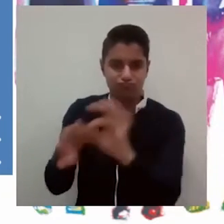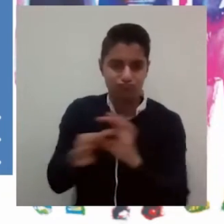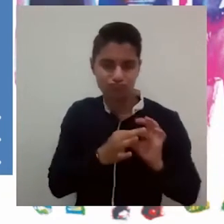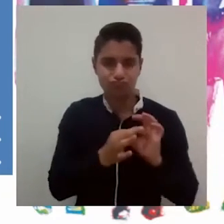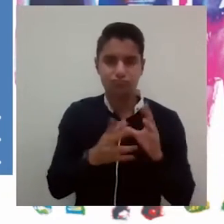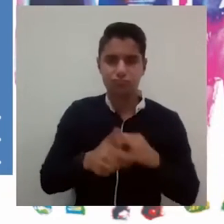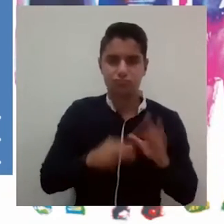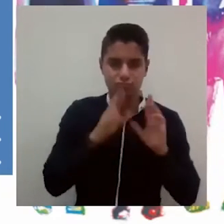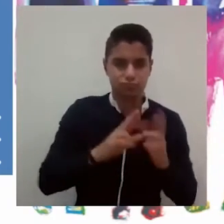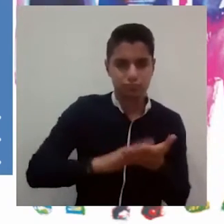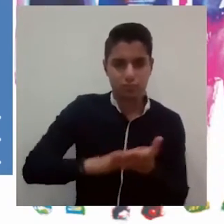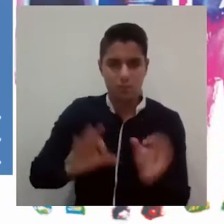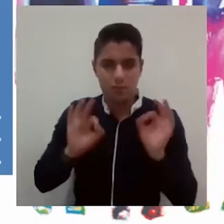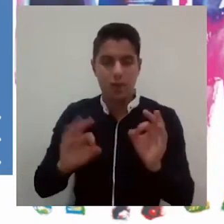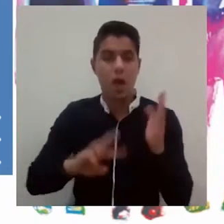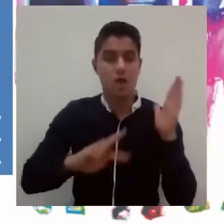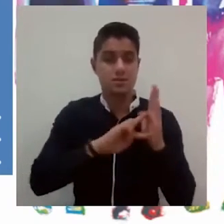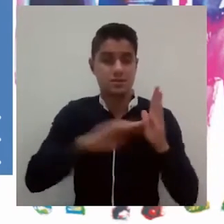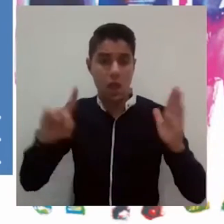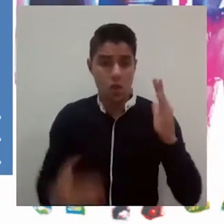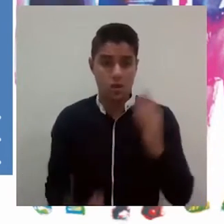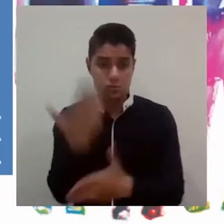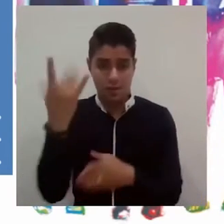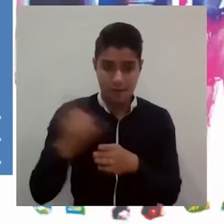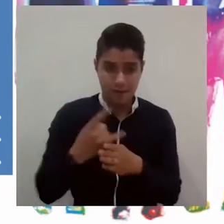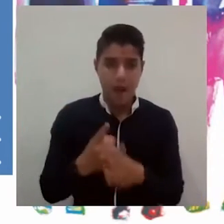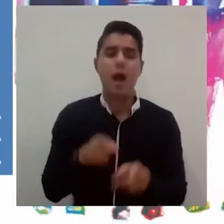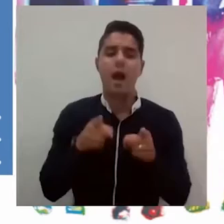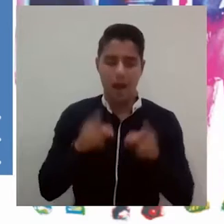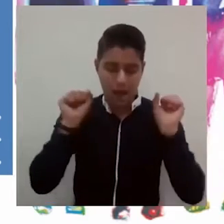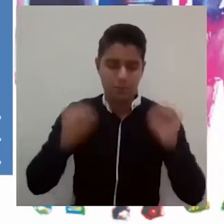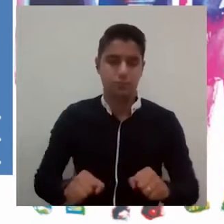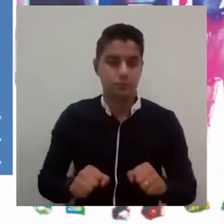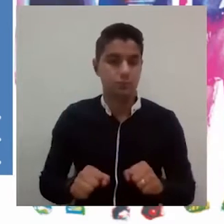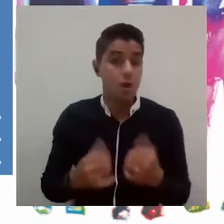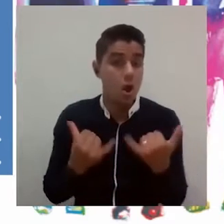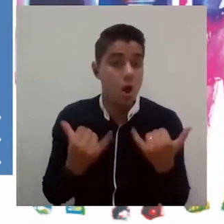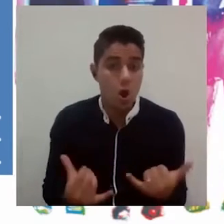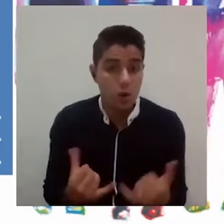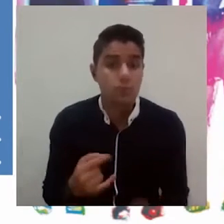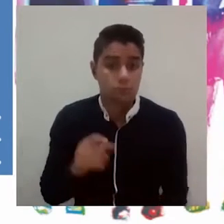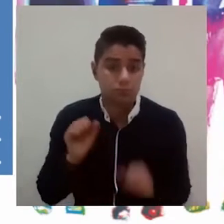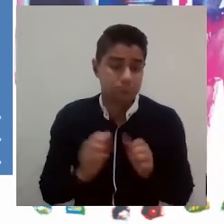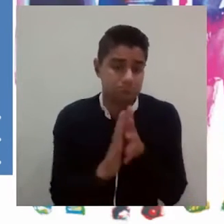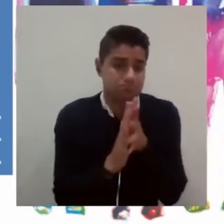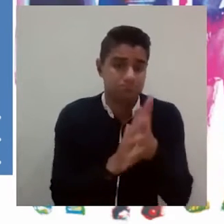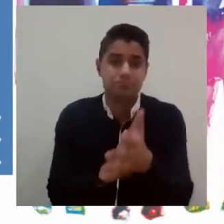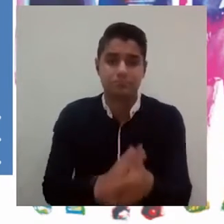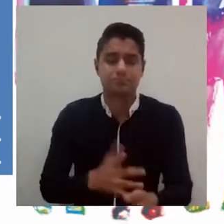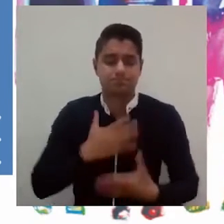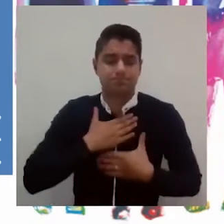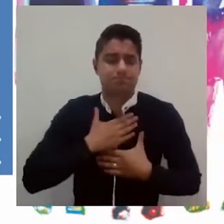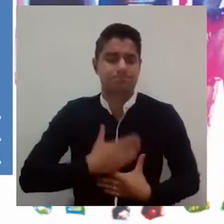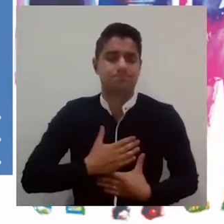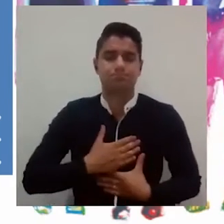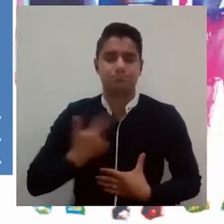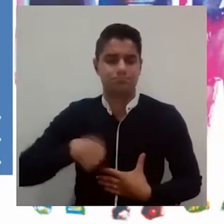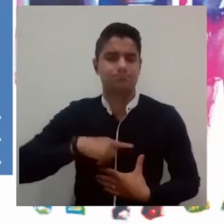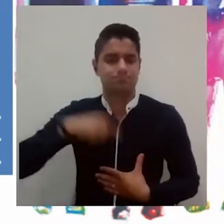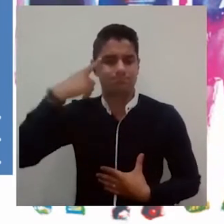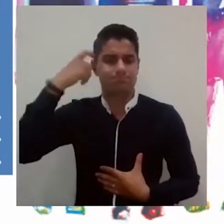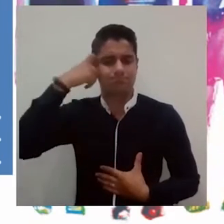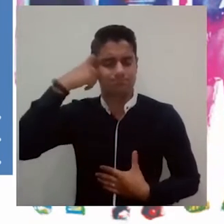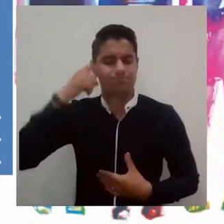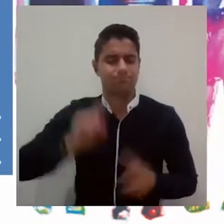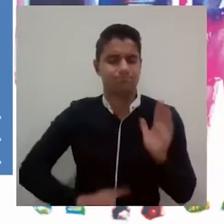colaboración, la capacidad de respuesta y el uso de nuevas tecnologías se volvían el diferencial. A hoy podemos decir, de una manera muy satisfactoria,